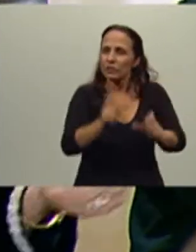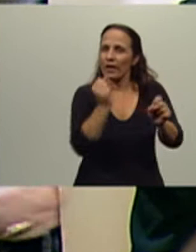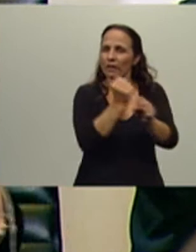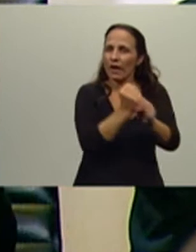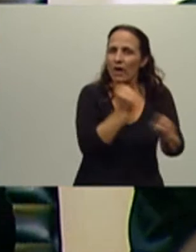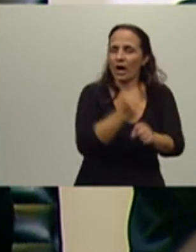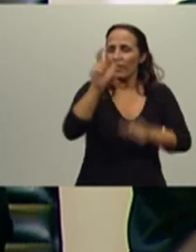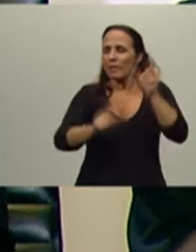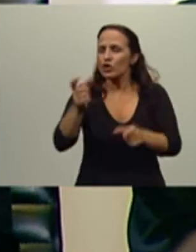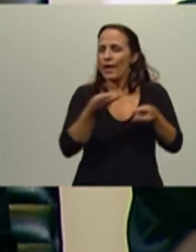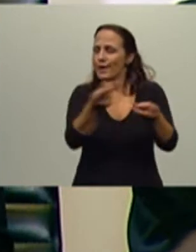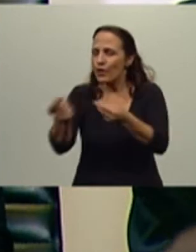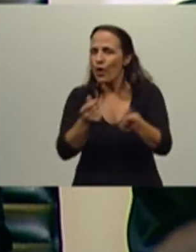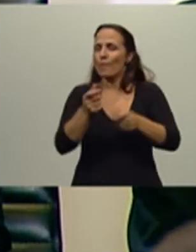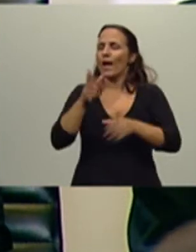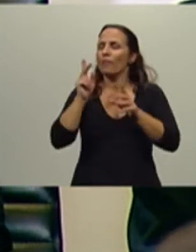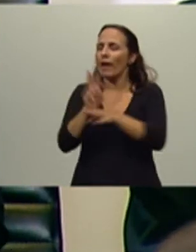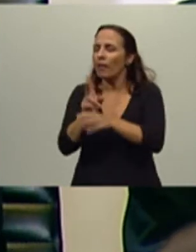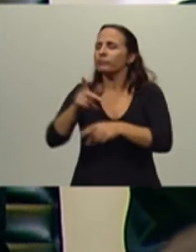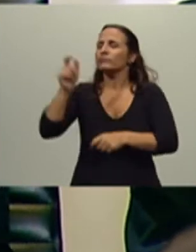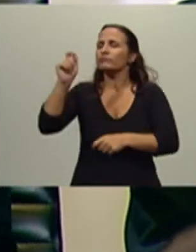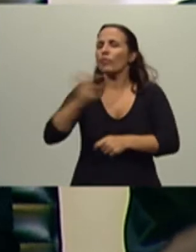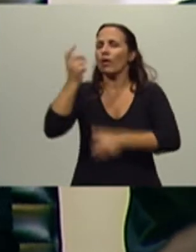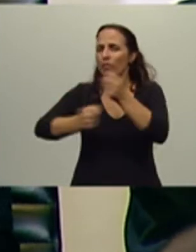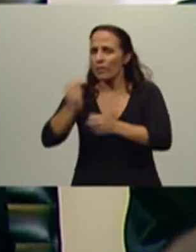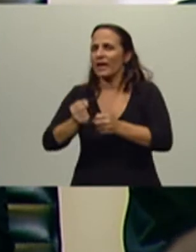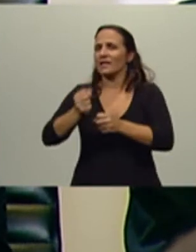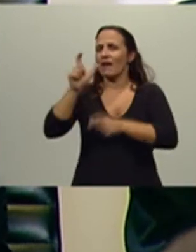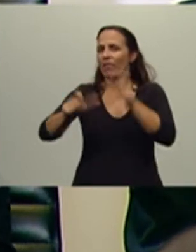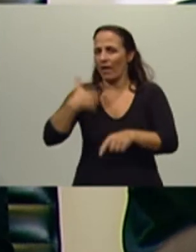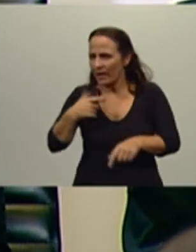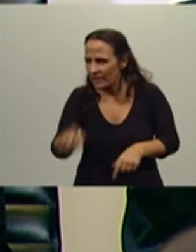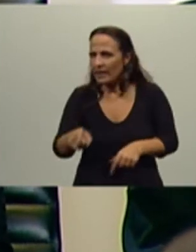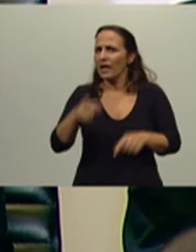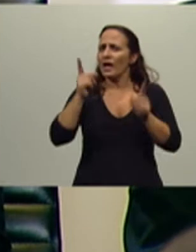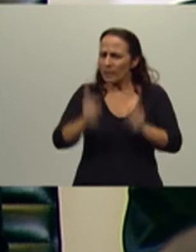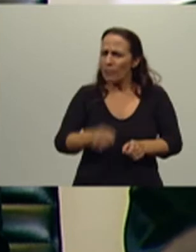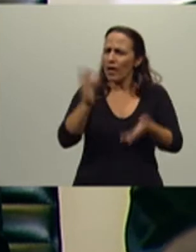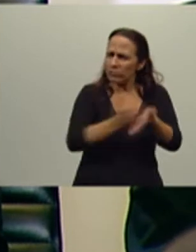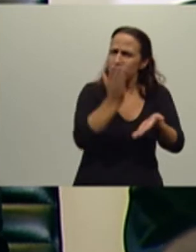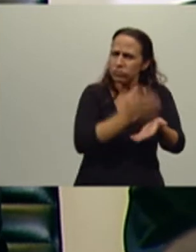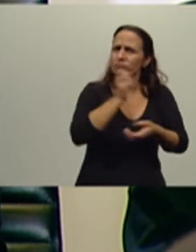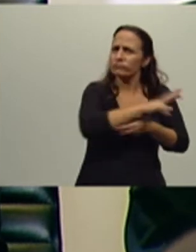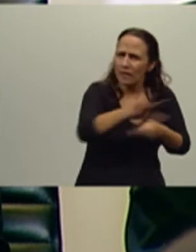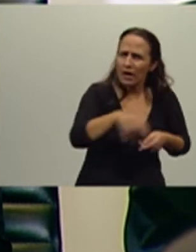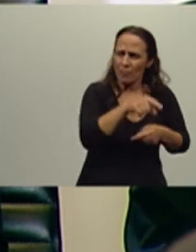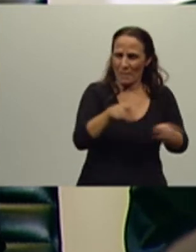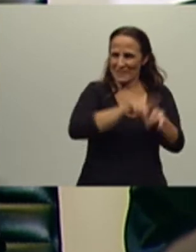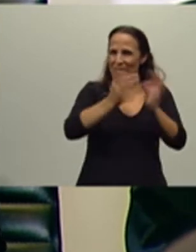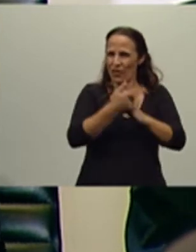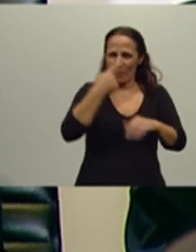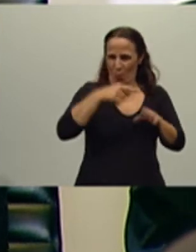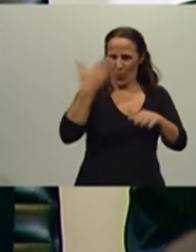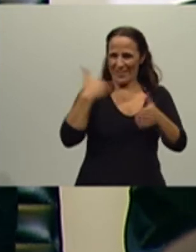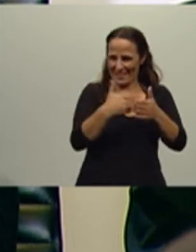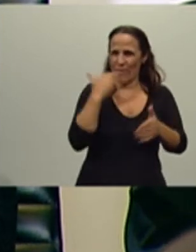consumidores, de los empresarios argentinos y también de los productores primarios argentinos como lo vamos a ver a